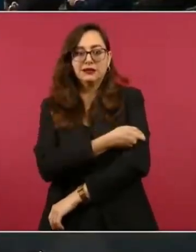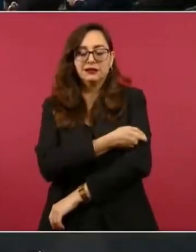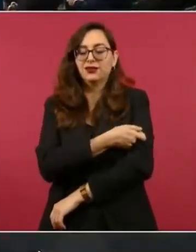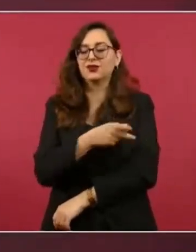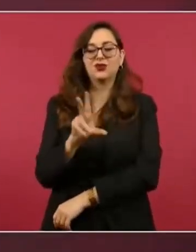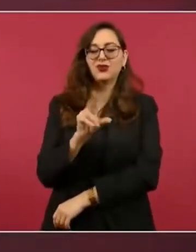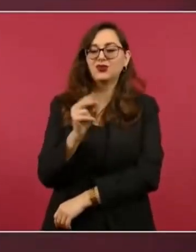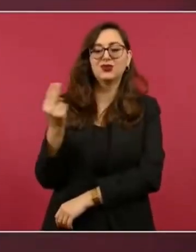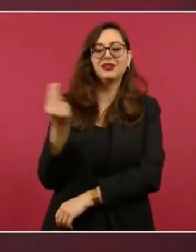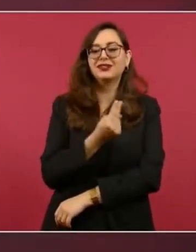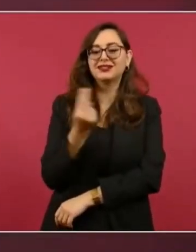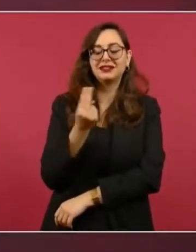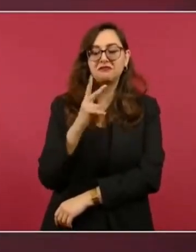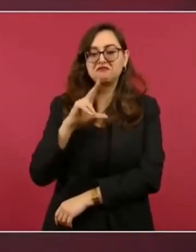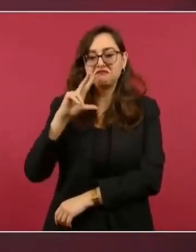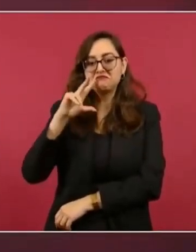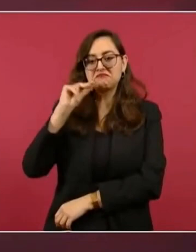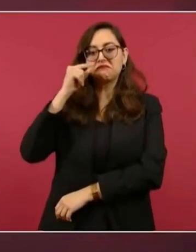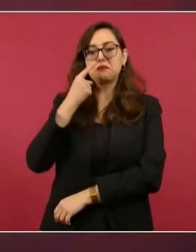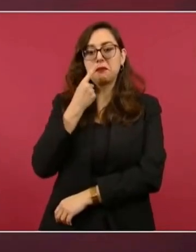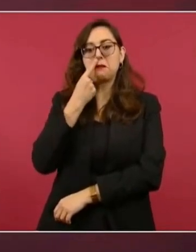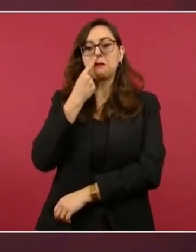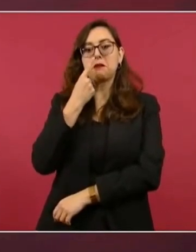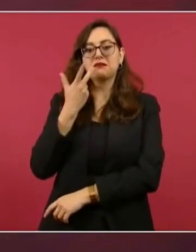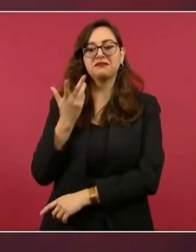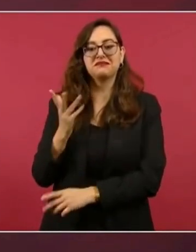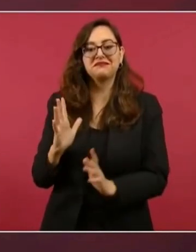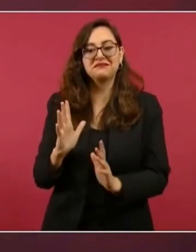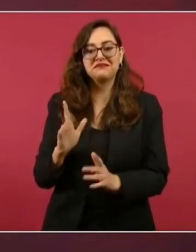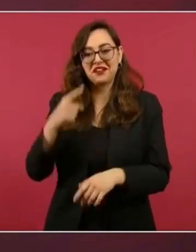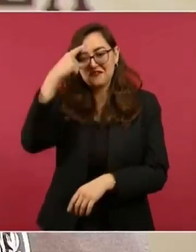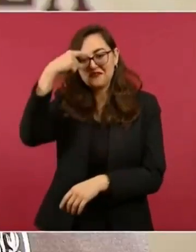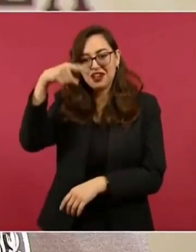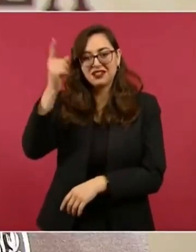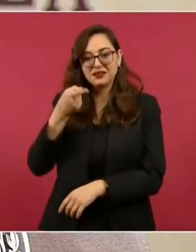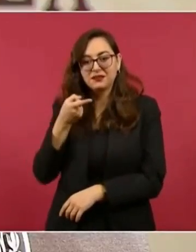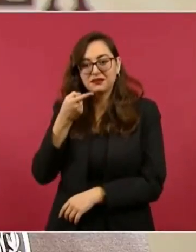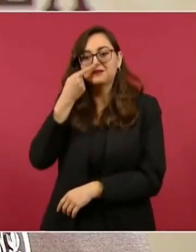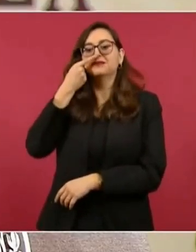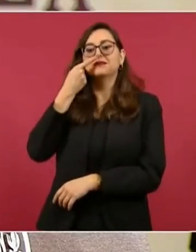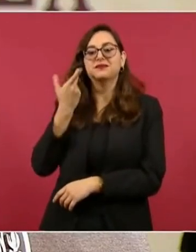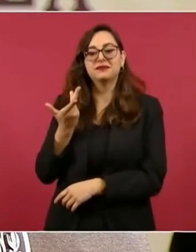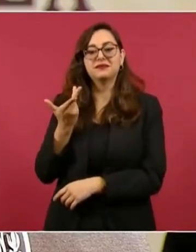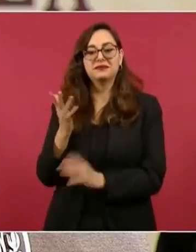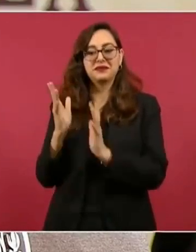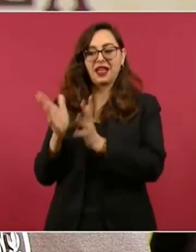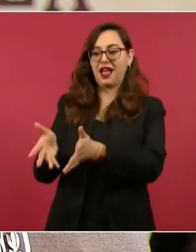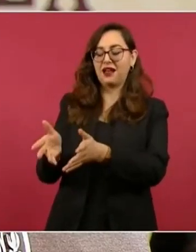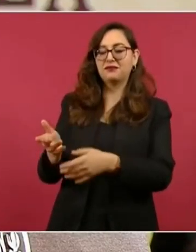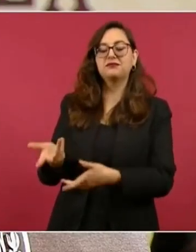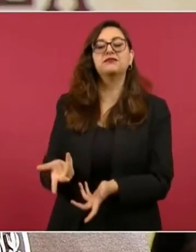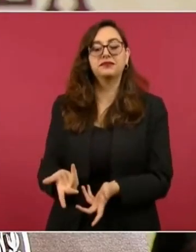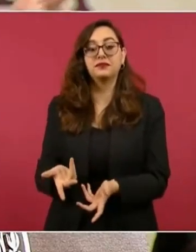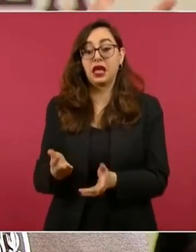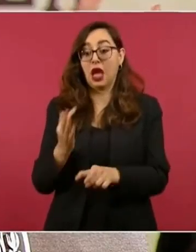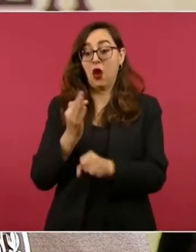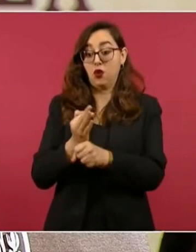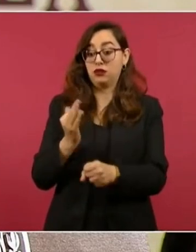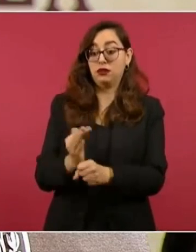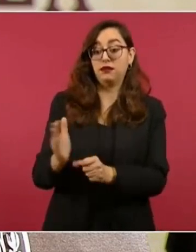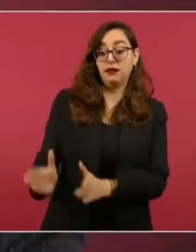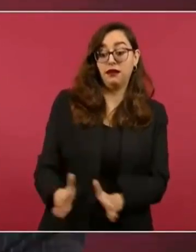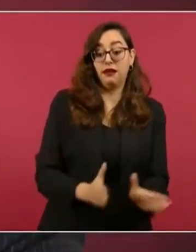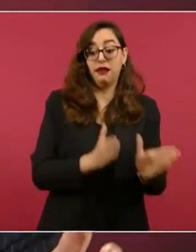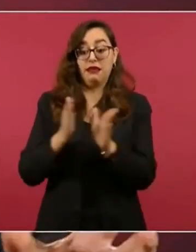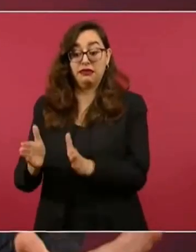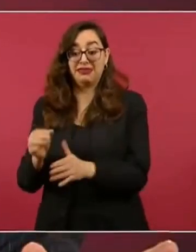Hay muy pocas que tienen esta capacidad o que han sido presentadas así. Y ahora está en el ensayo clínico fase 3, que es en la